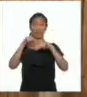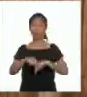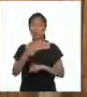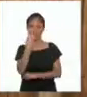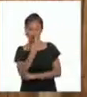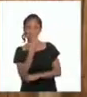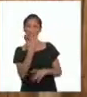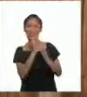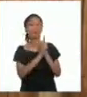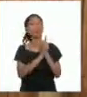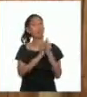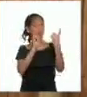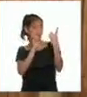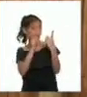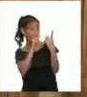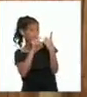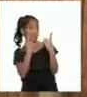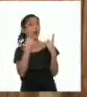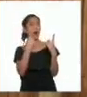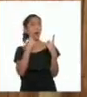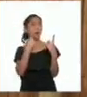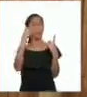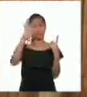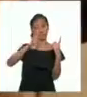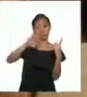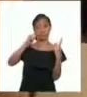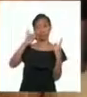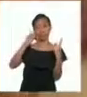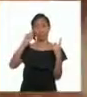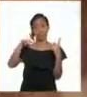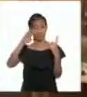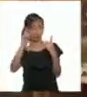que ayudaron a fundar la República del Perú, Faustino Sánchez Carrión.